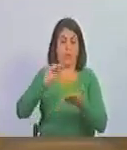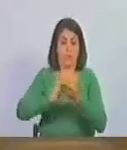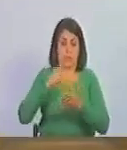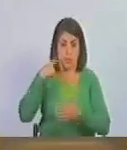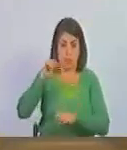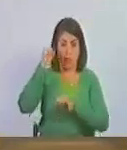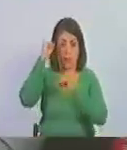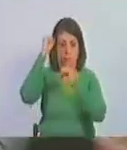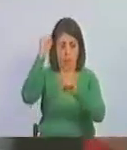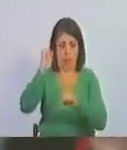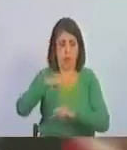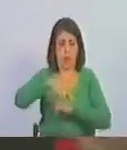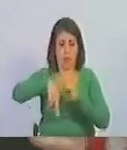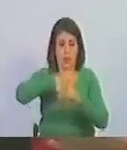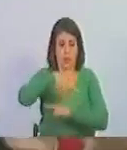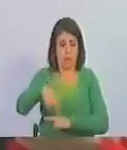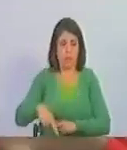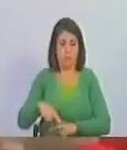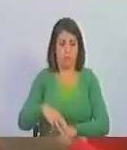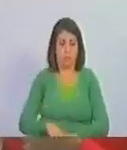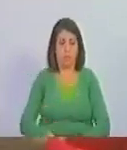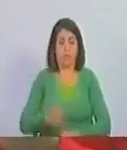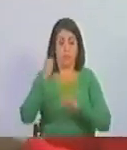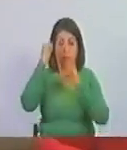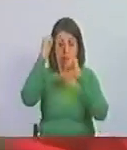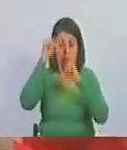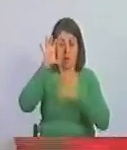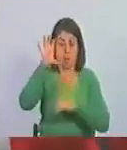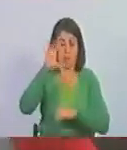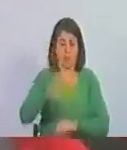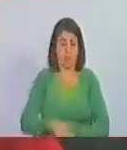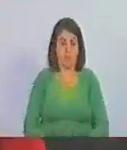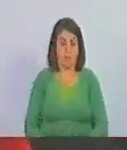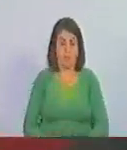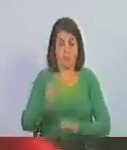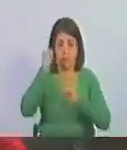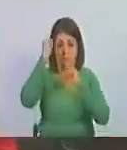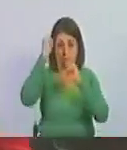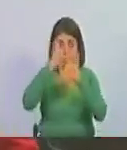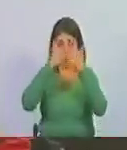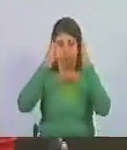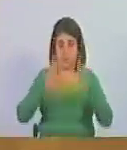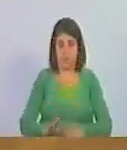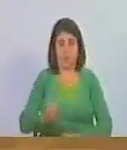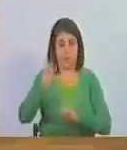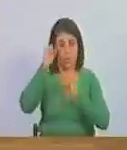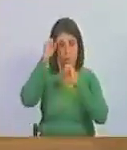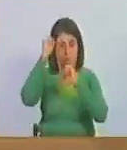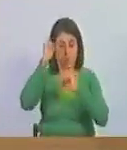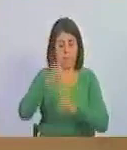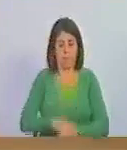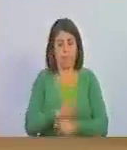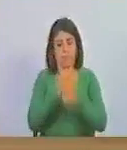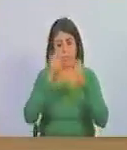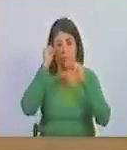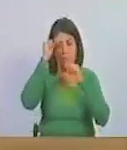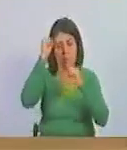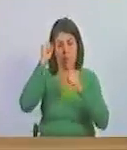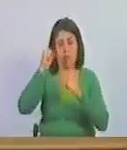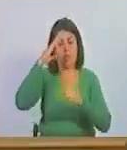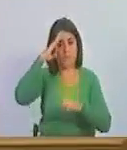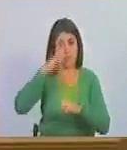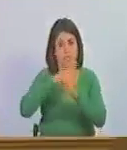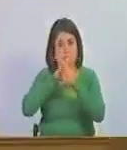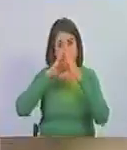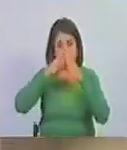y tendrán revolución que viva la patria que viva el libertador Simón Bolívar que viva la armada